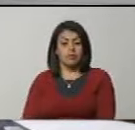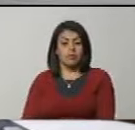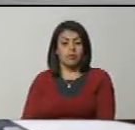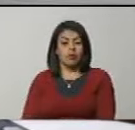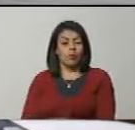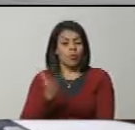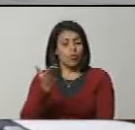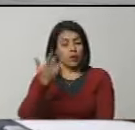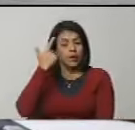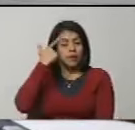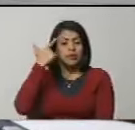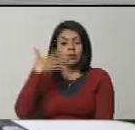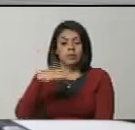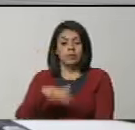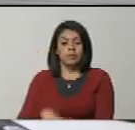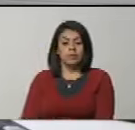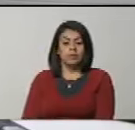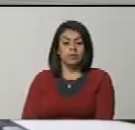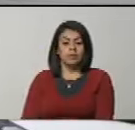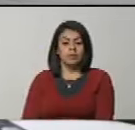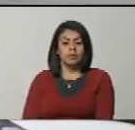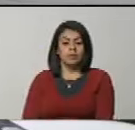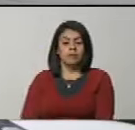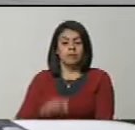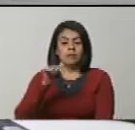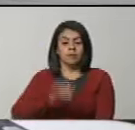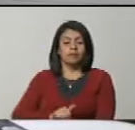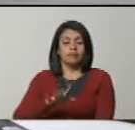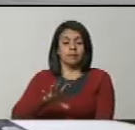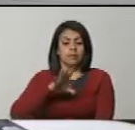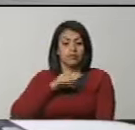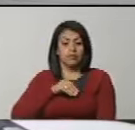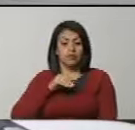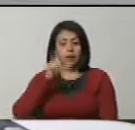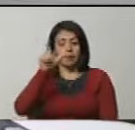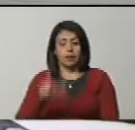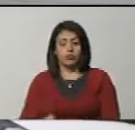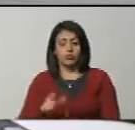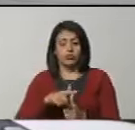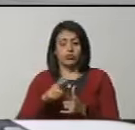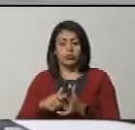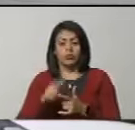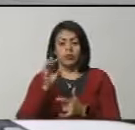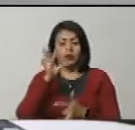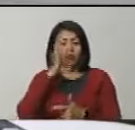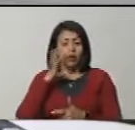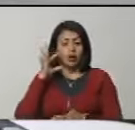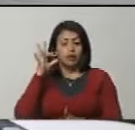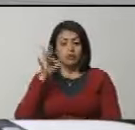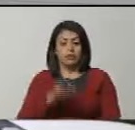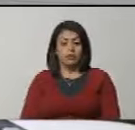Ustedes creen que es aceptable que un ciudadano francés